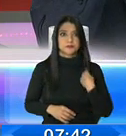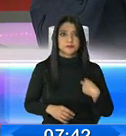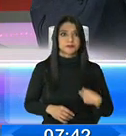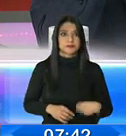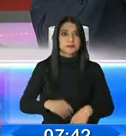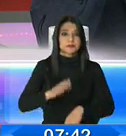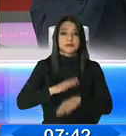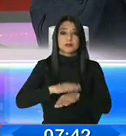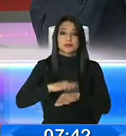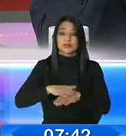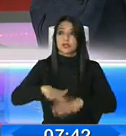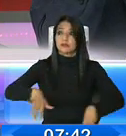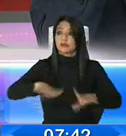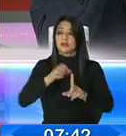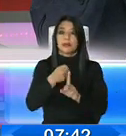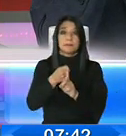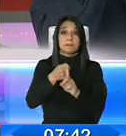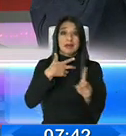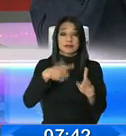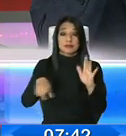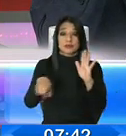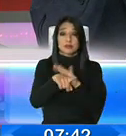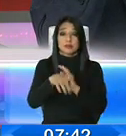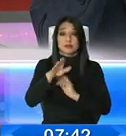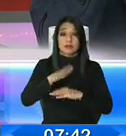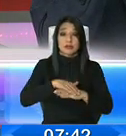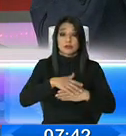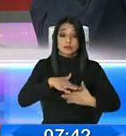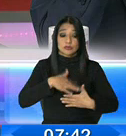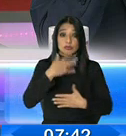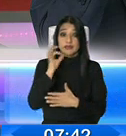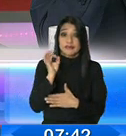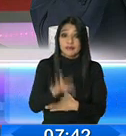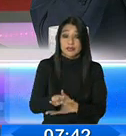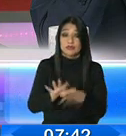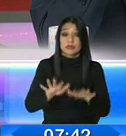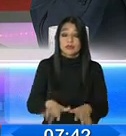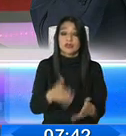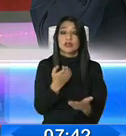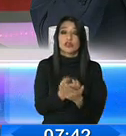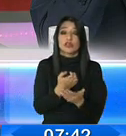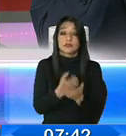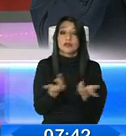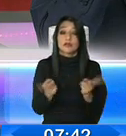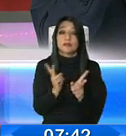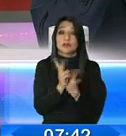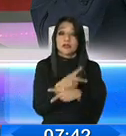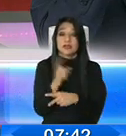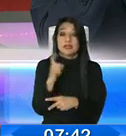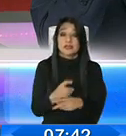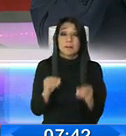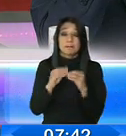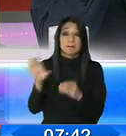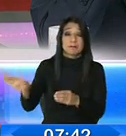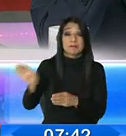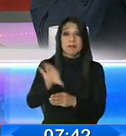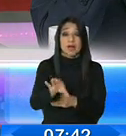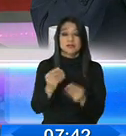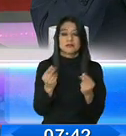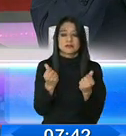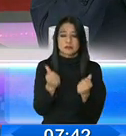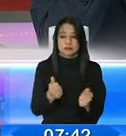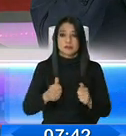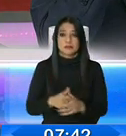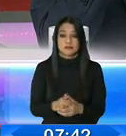causados por el efecto COVID al sector económico y productivo del país que se necesitan más recursos. Esos recursos que, como se los digo,